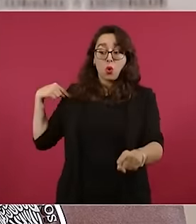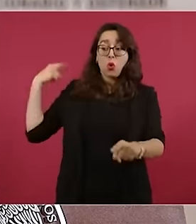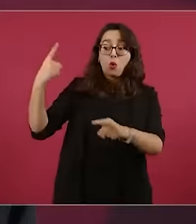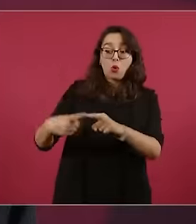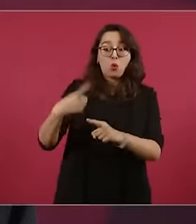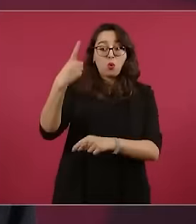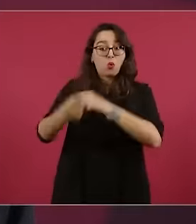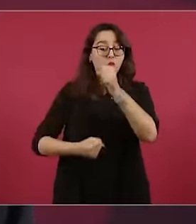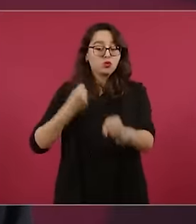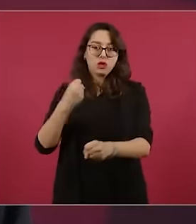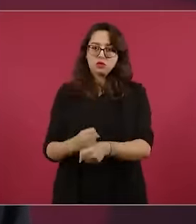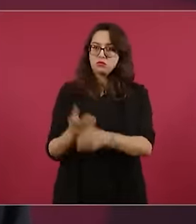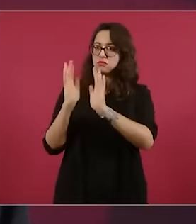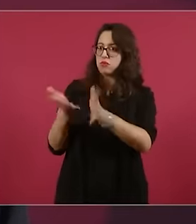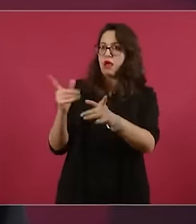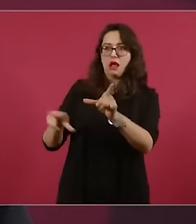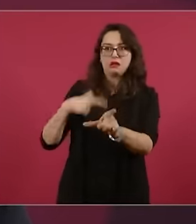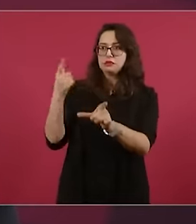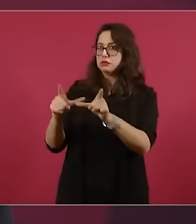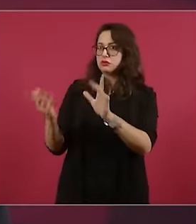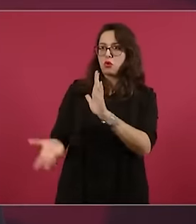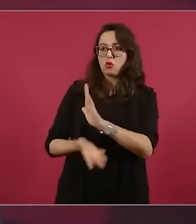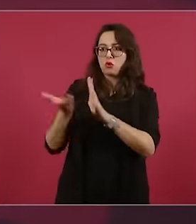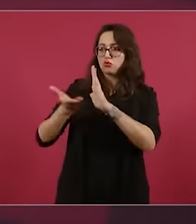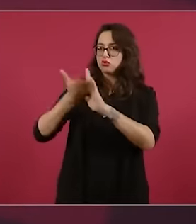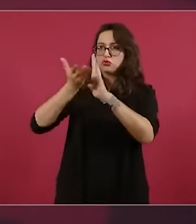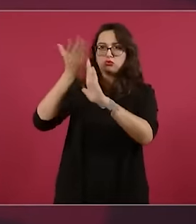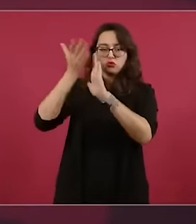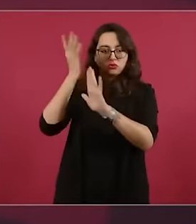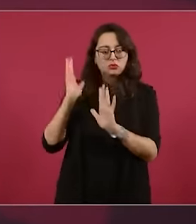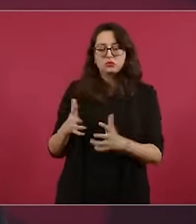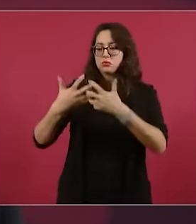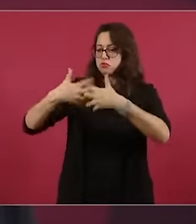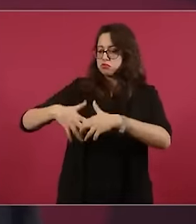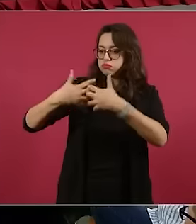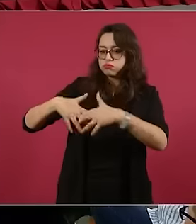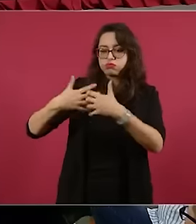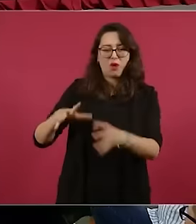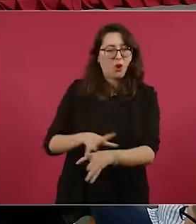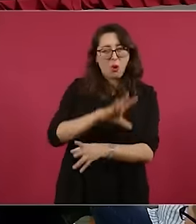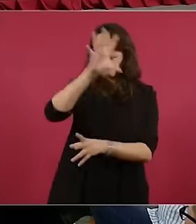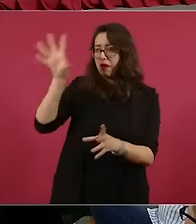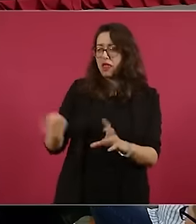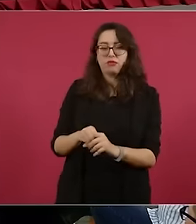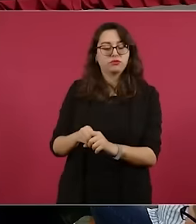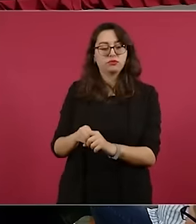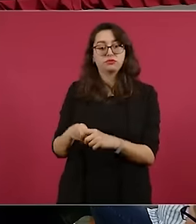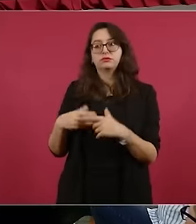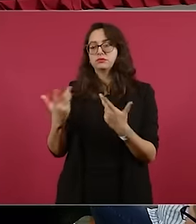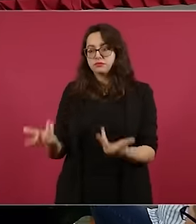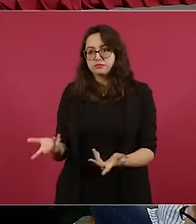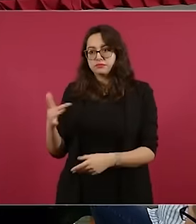acueducto estaba totalmente construido y en proceso de instalación los equipos de bombeo. El presidente, por la